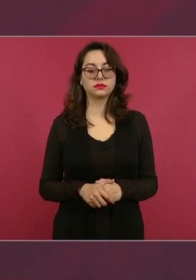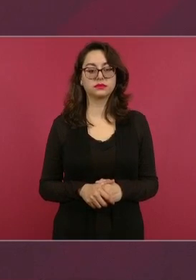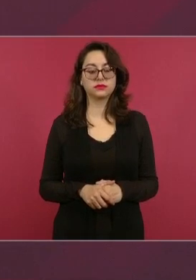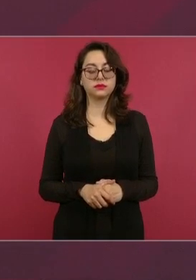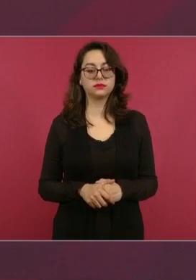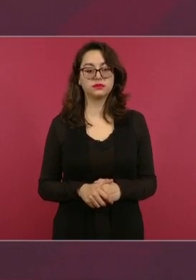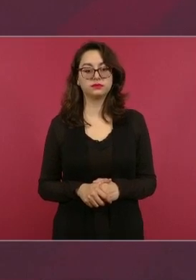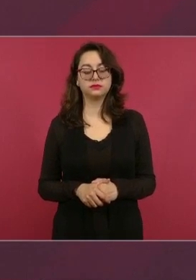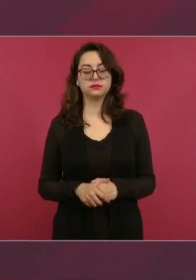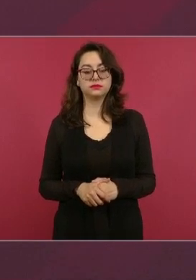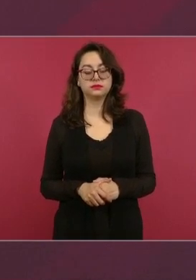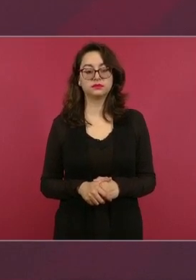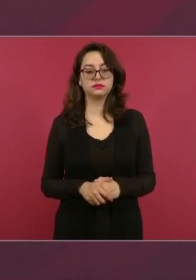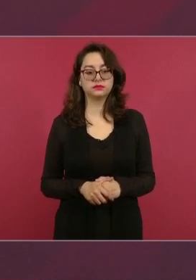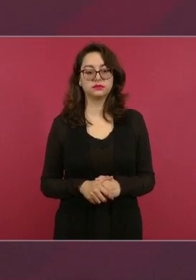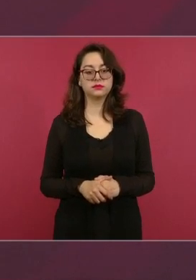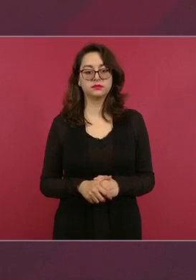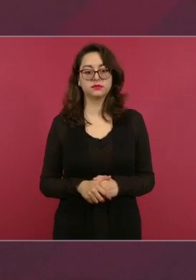afortunadamente,